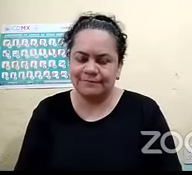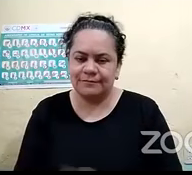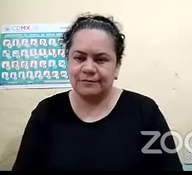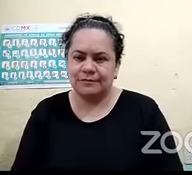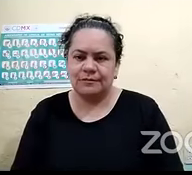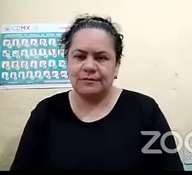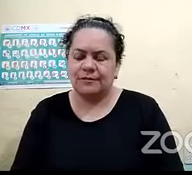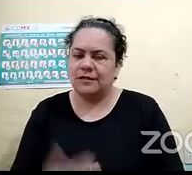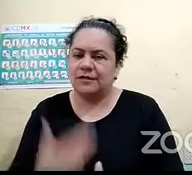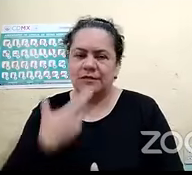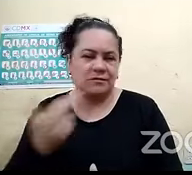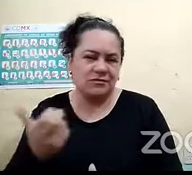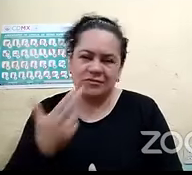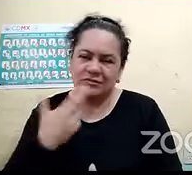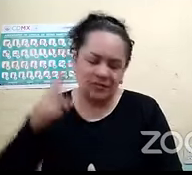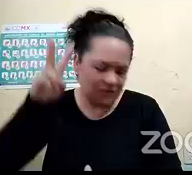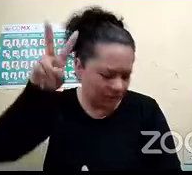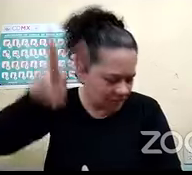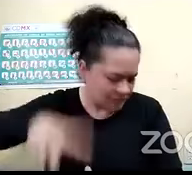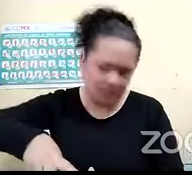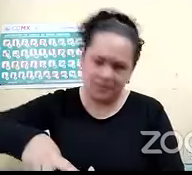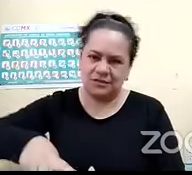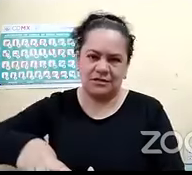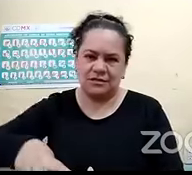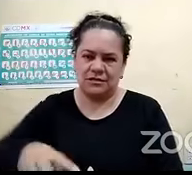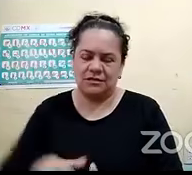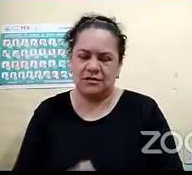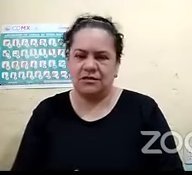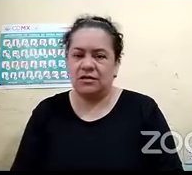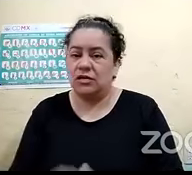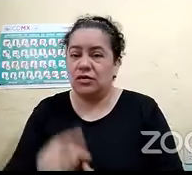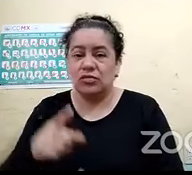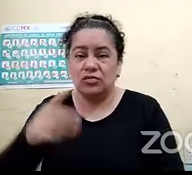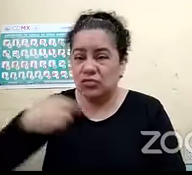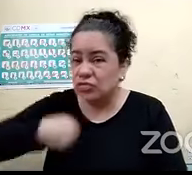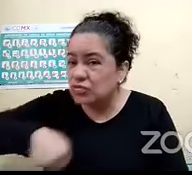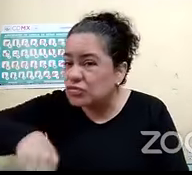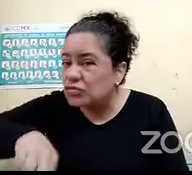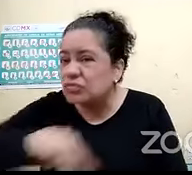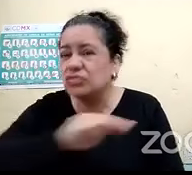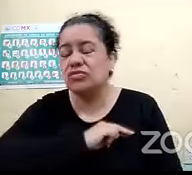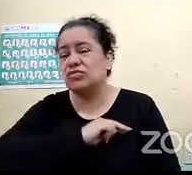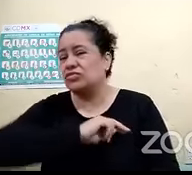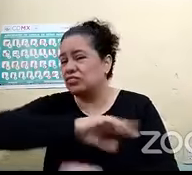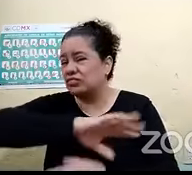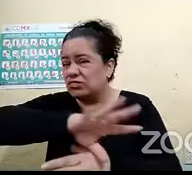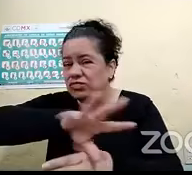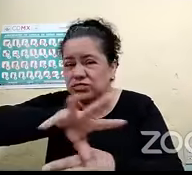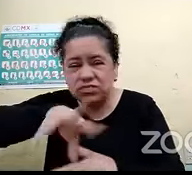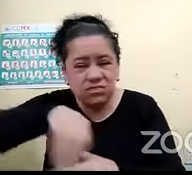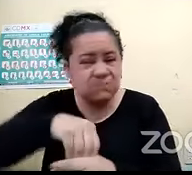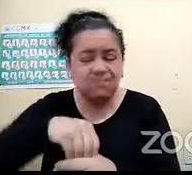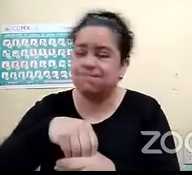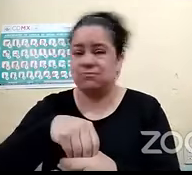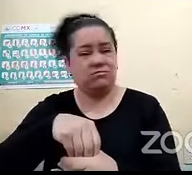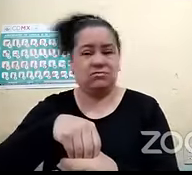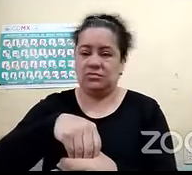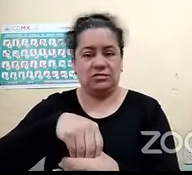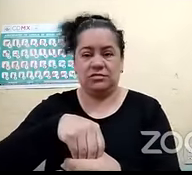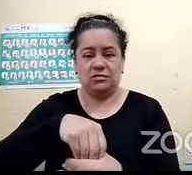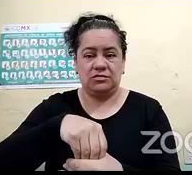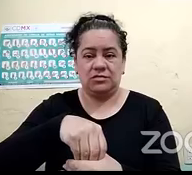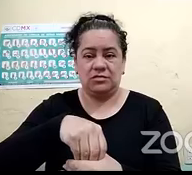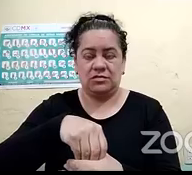porque no hemos sido incluidos en ese en ese tipo de de de